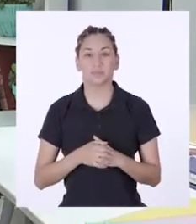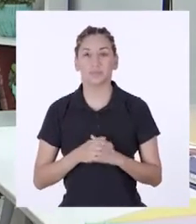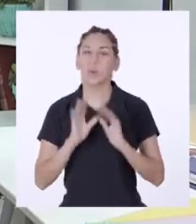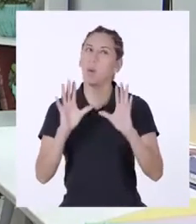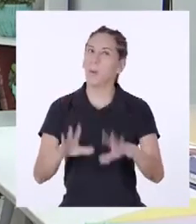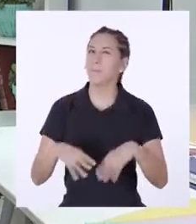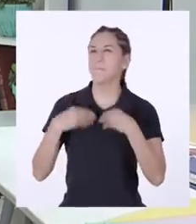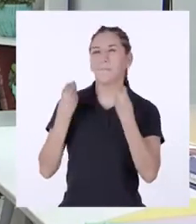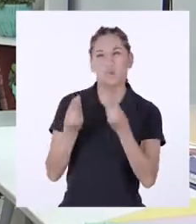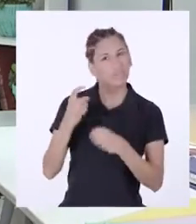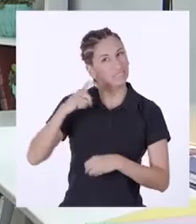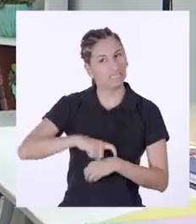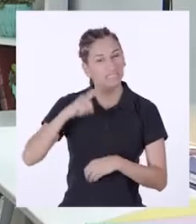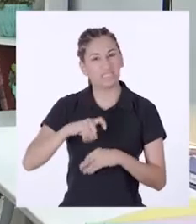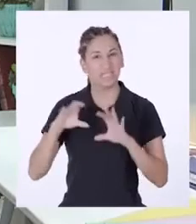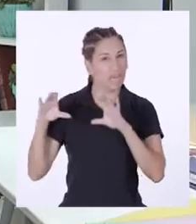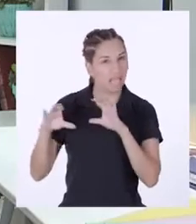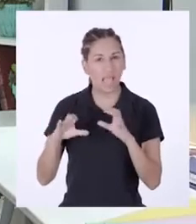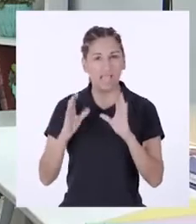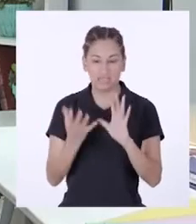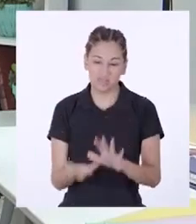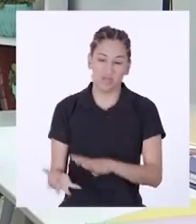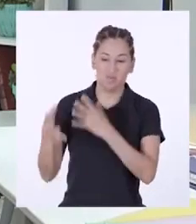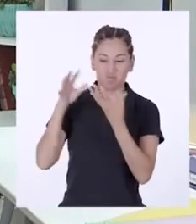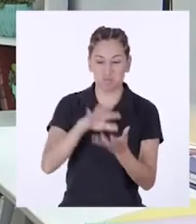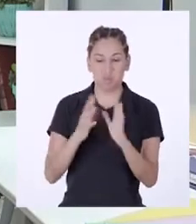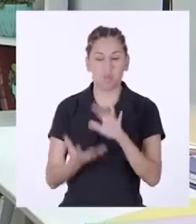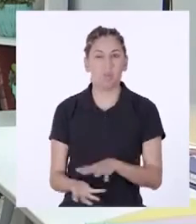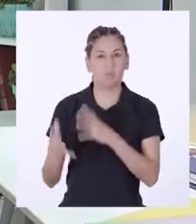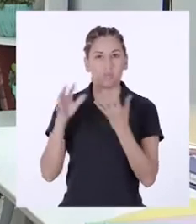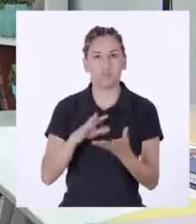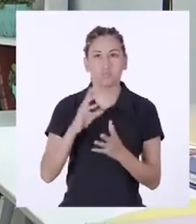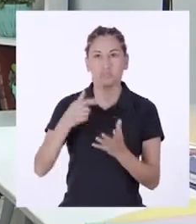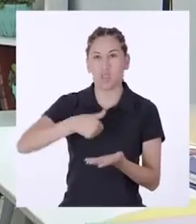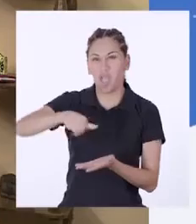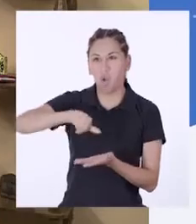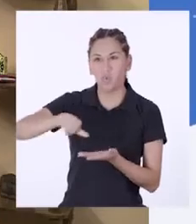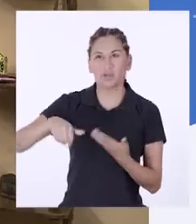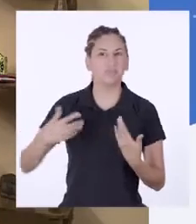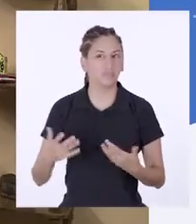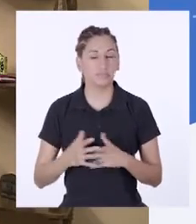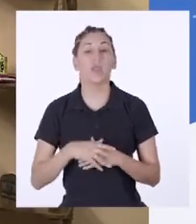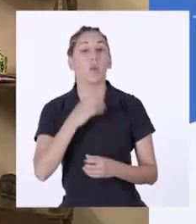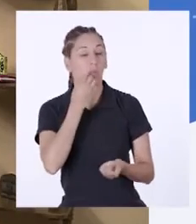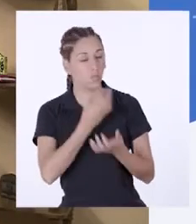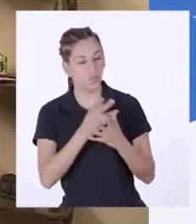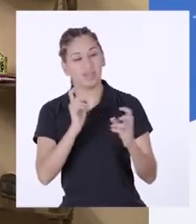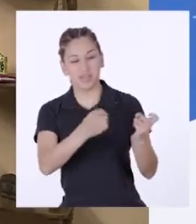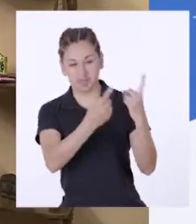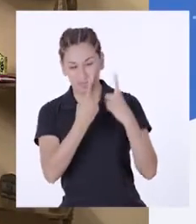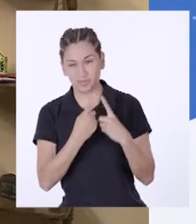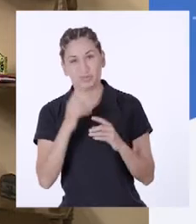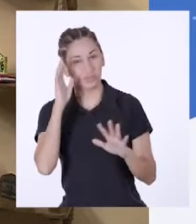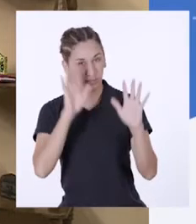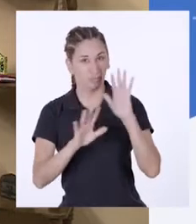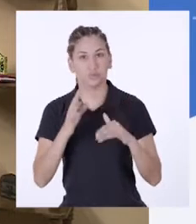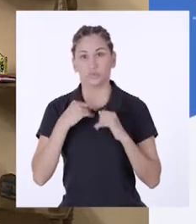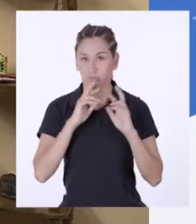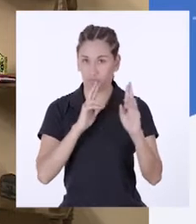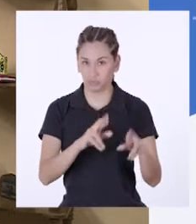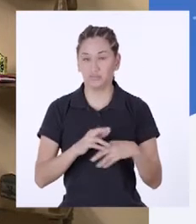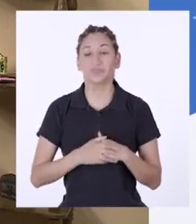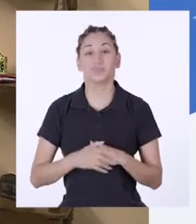¿Por qué es necesario realizar volteos en el compostaje? Buena pregunta. Veamos.